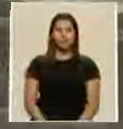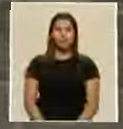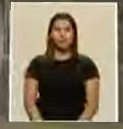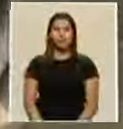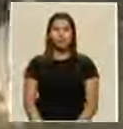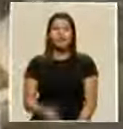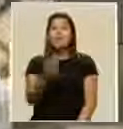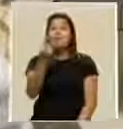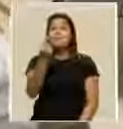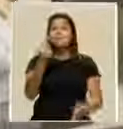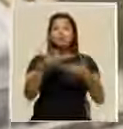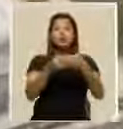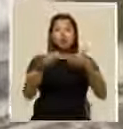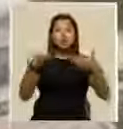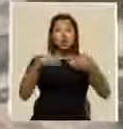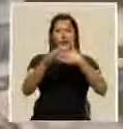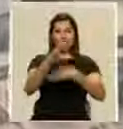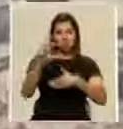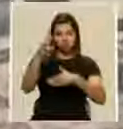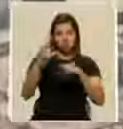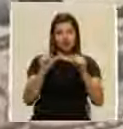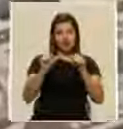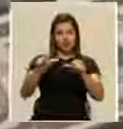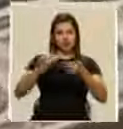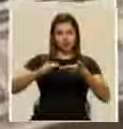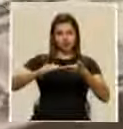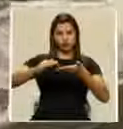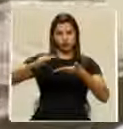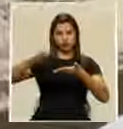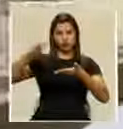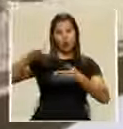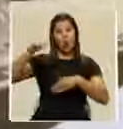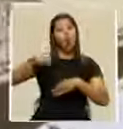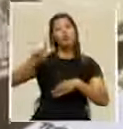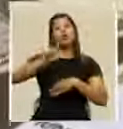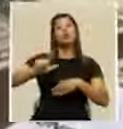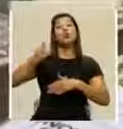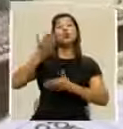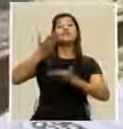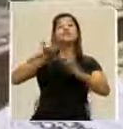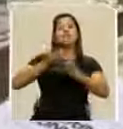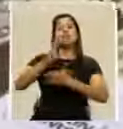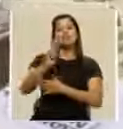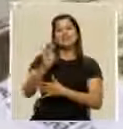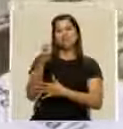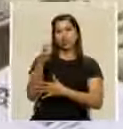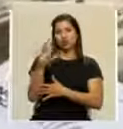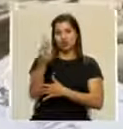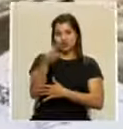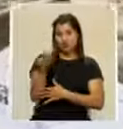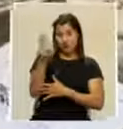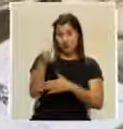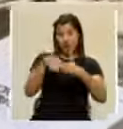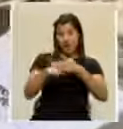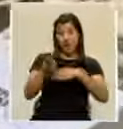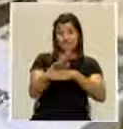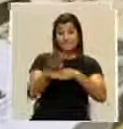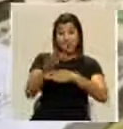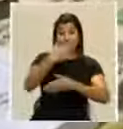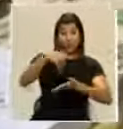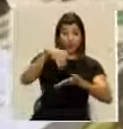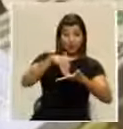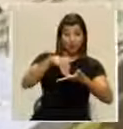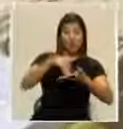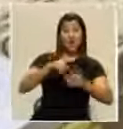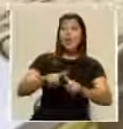El precio del dólar en el país sigue subiendo. Este lunes alcanzó los 615 colones en el Banco Central. Sin embargo, en ventanilla